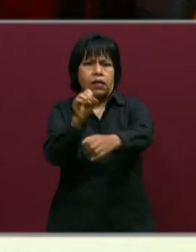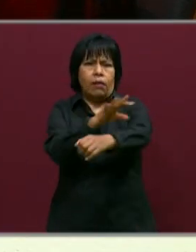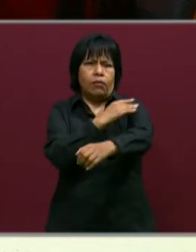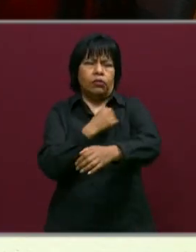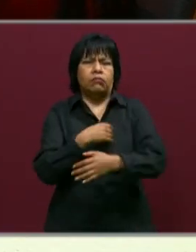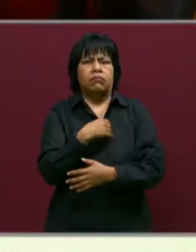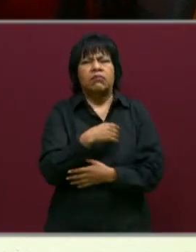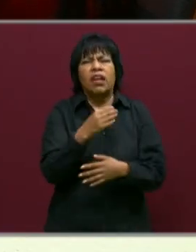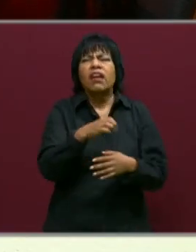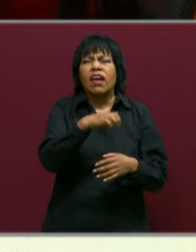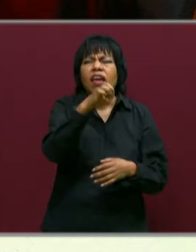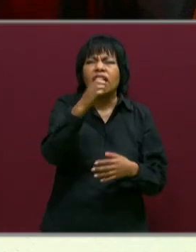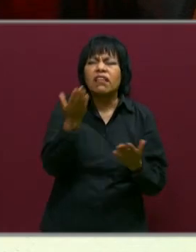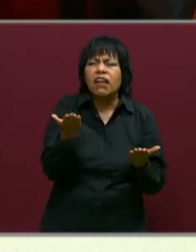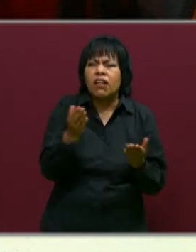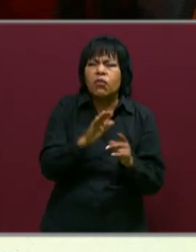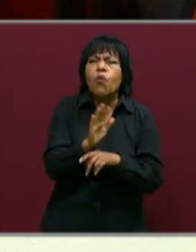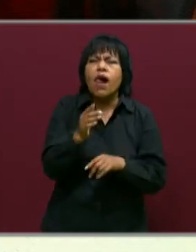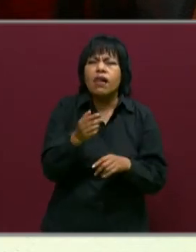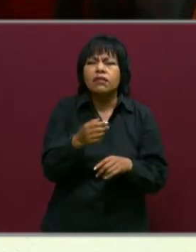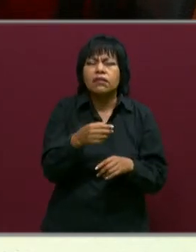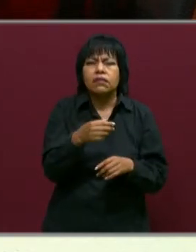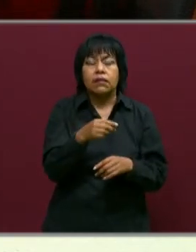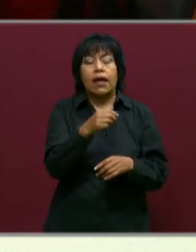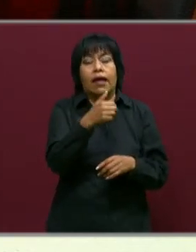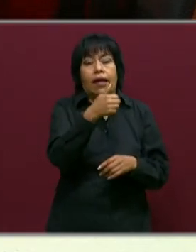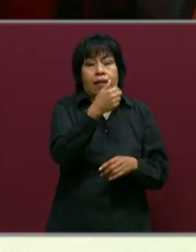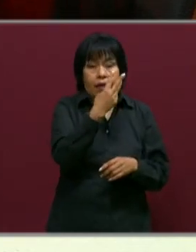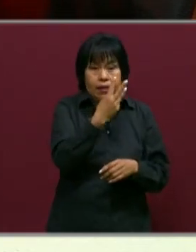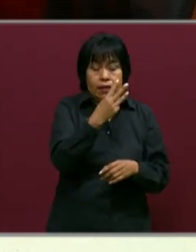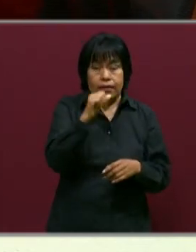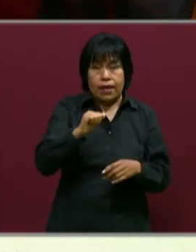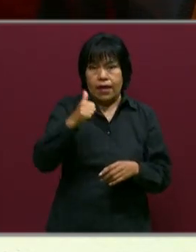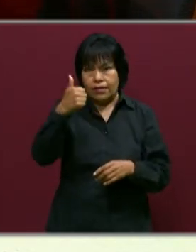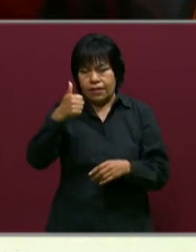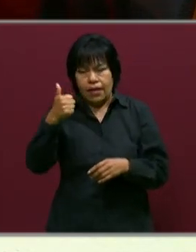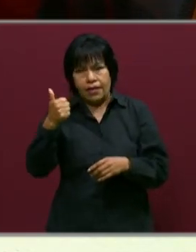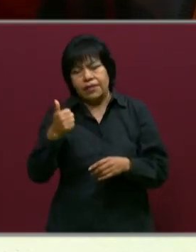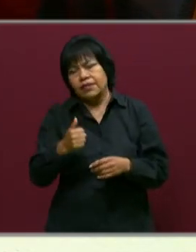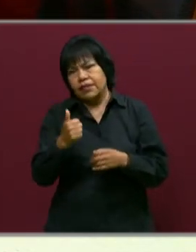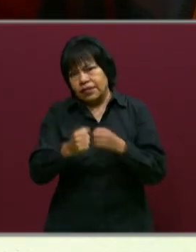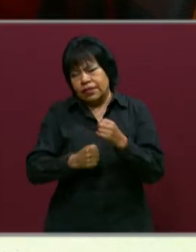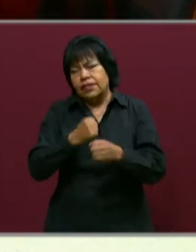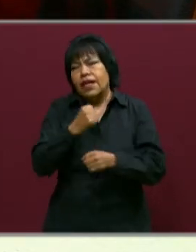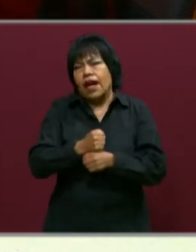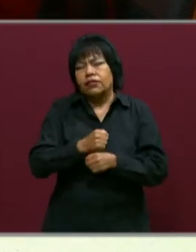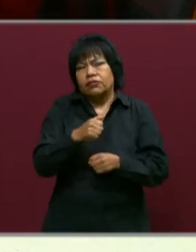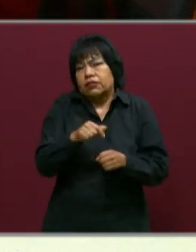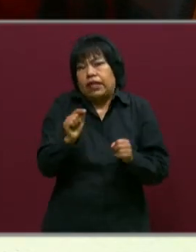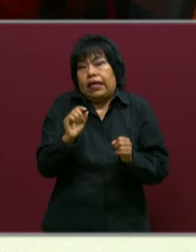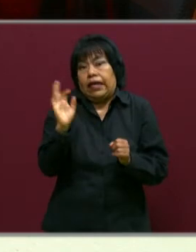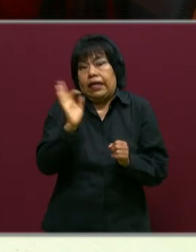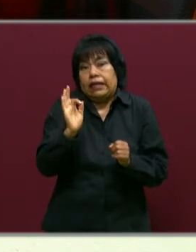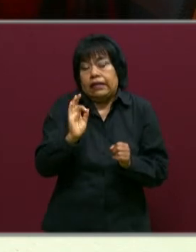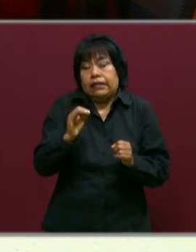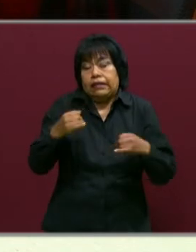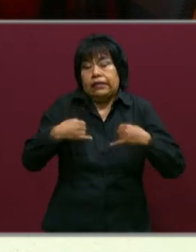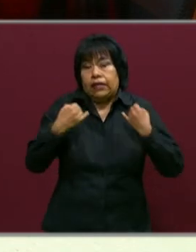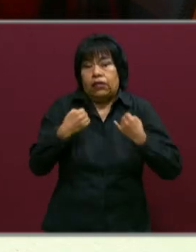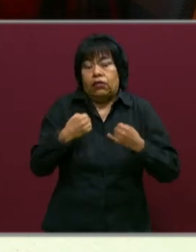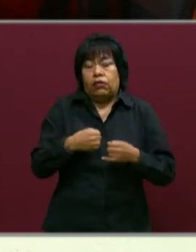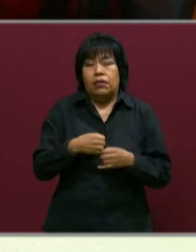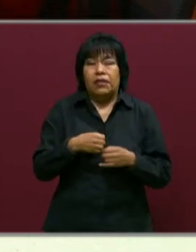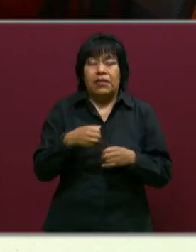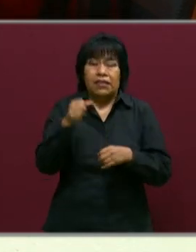y los alumnos? ¿De qué edades estamos hablando en preescolar? De tres a seis años. De tres a seis años que alguien de secundaria, de bachillerato, ¿no? Claro,